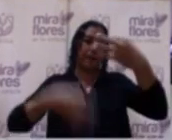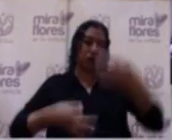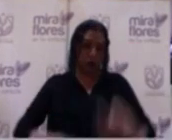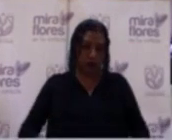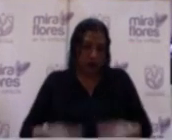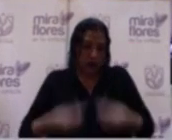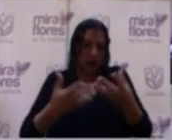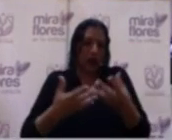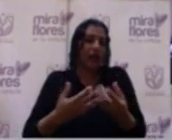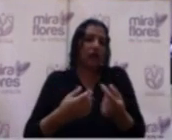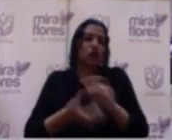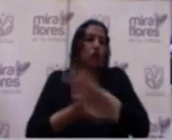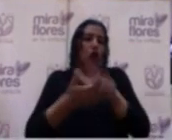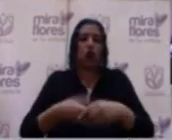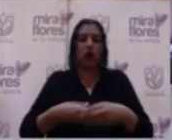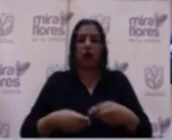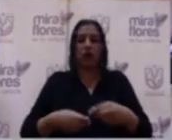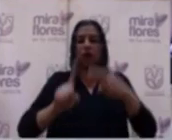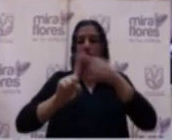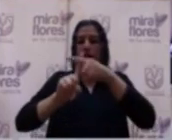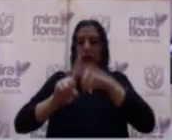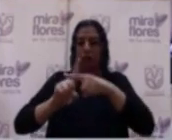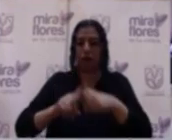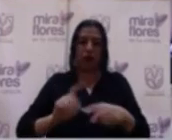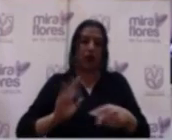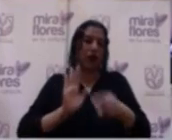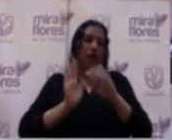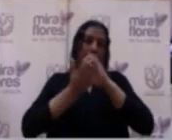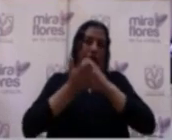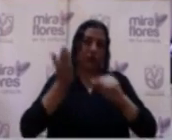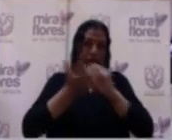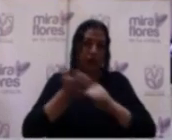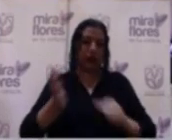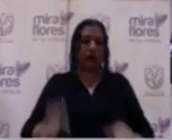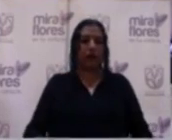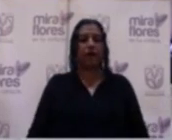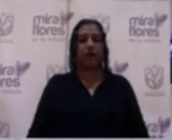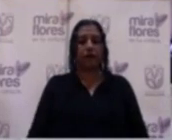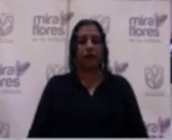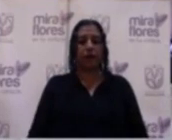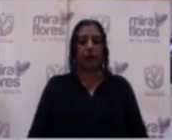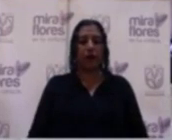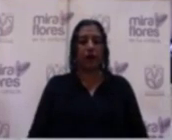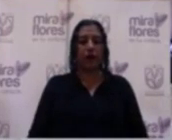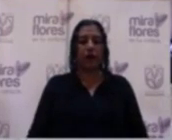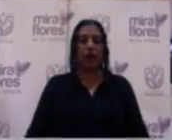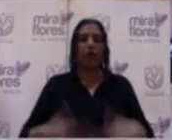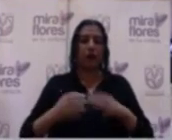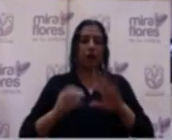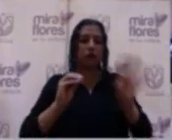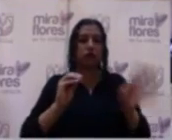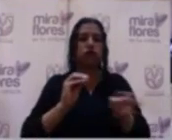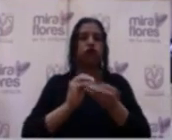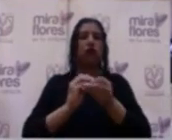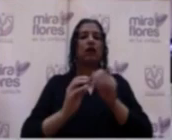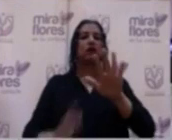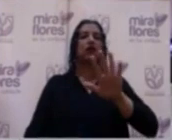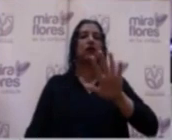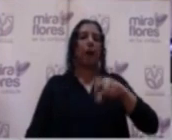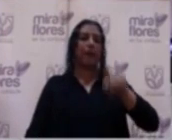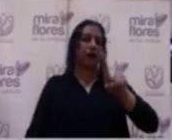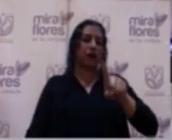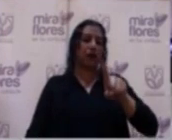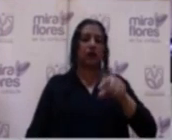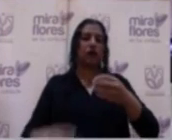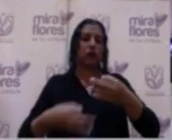al restar de los cuatro anteriores lo que sobra, ¿no? Para llegar a los 5 millones. Por tanto, es un